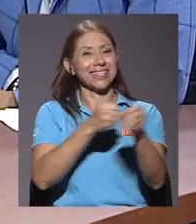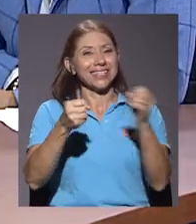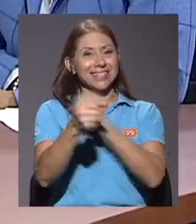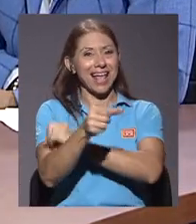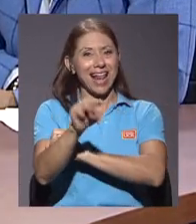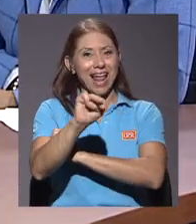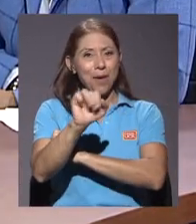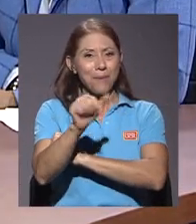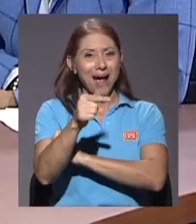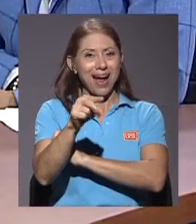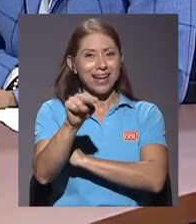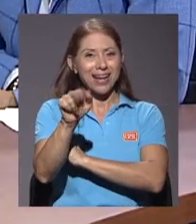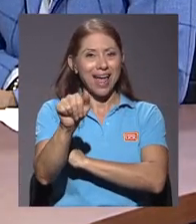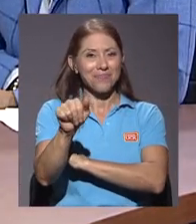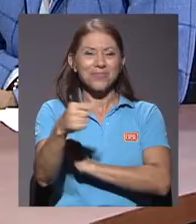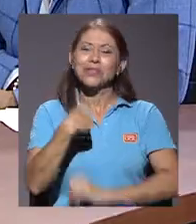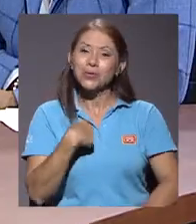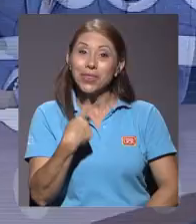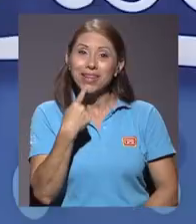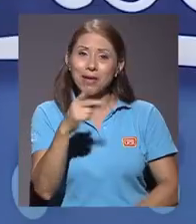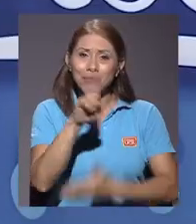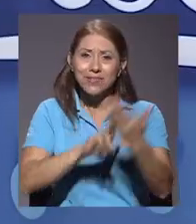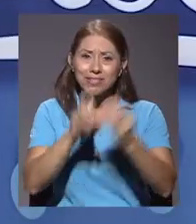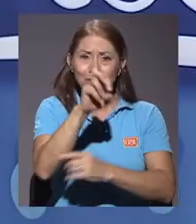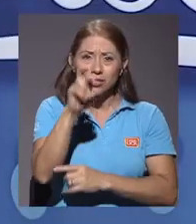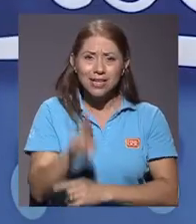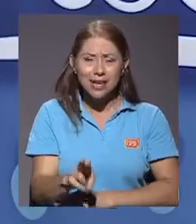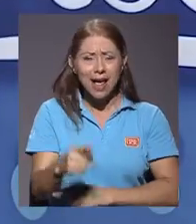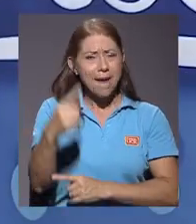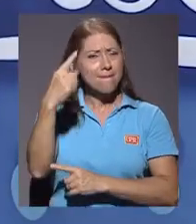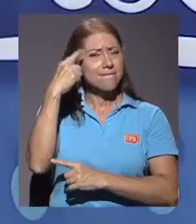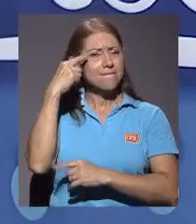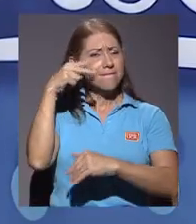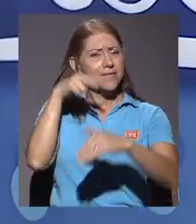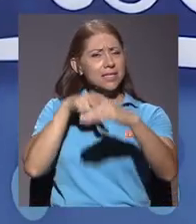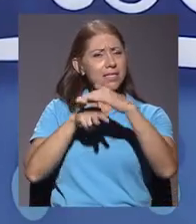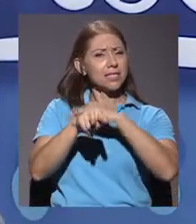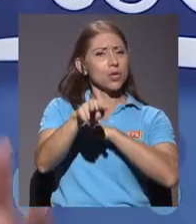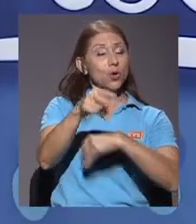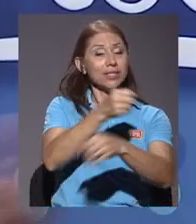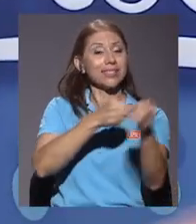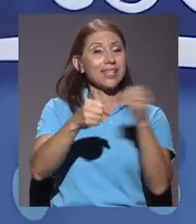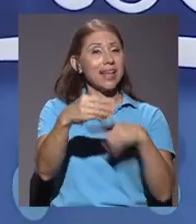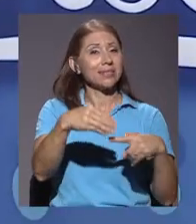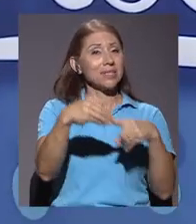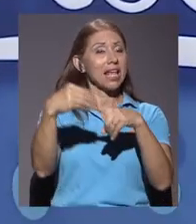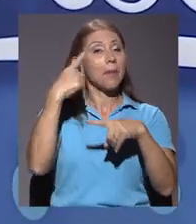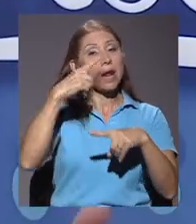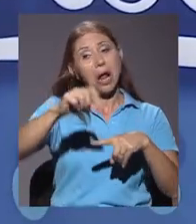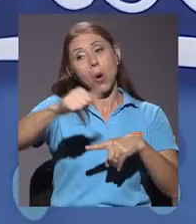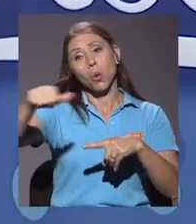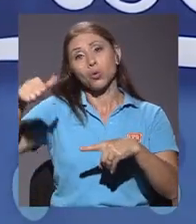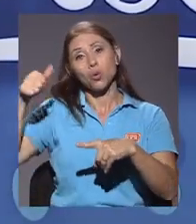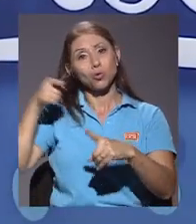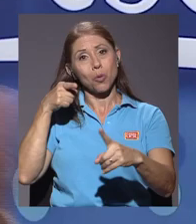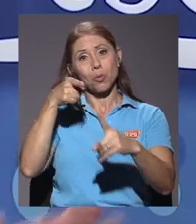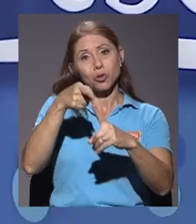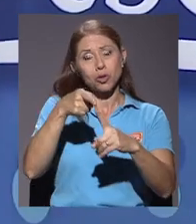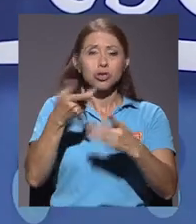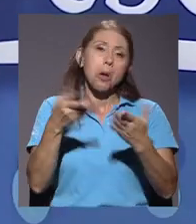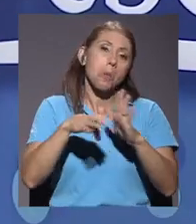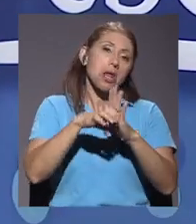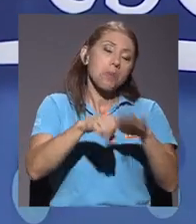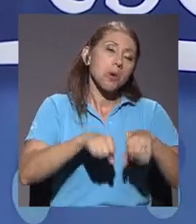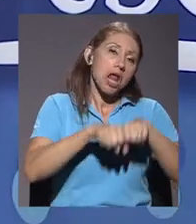diría que la Universidad de Costa Rica tuvo la visión de hacer una sala especial que sirviera para otros propósitos, como ya sabemos,